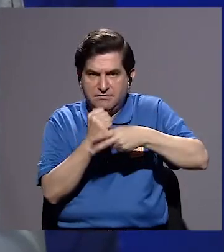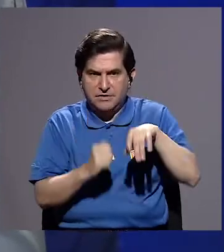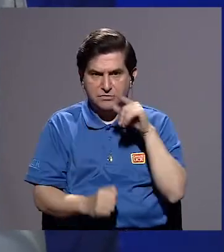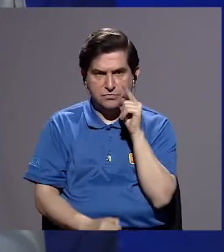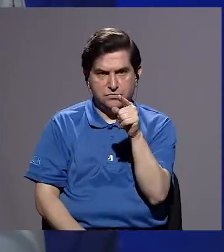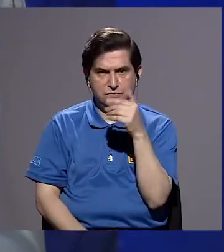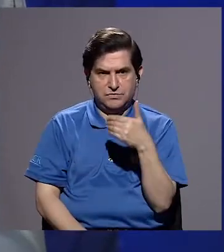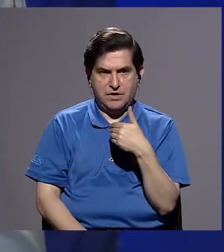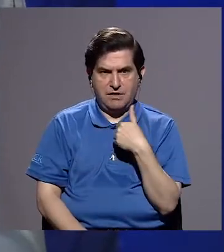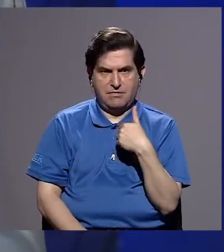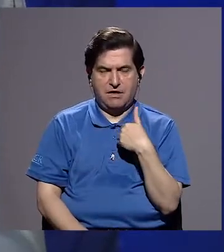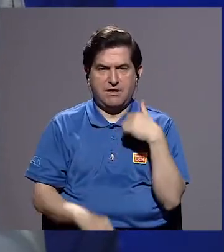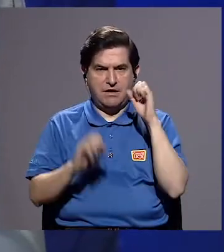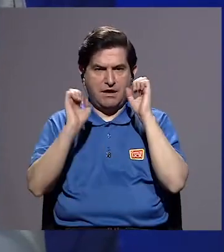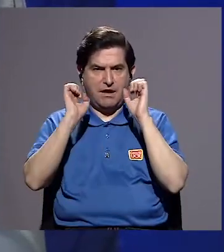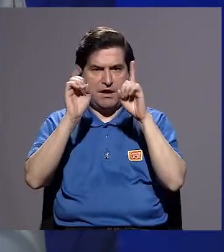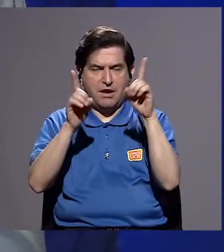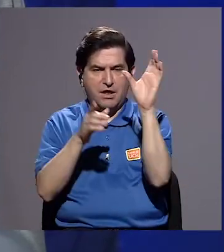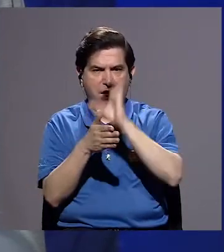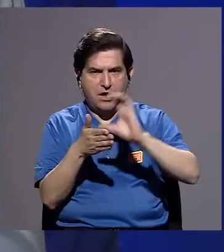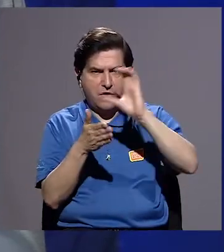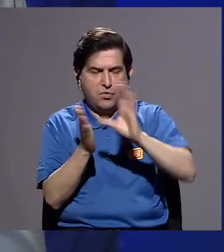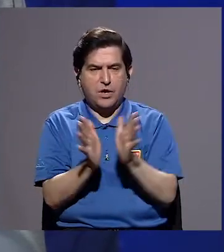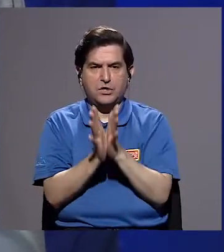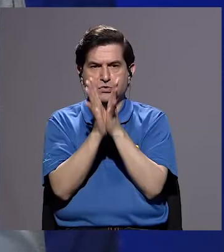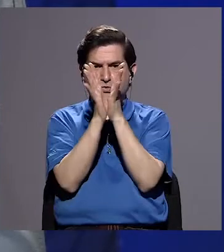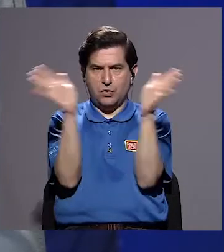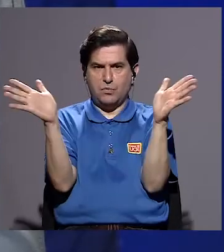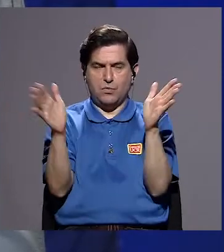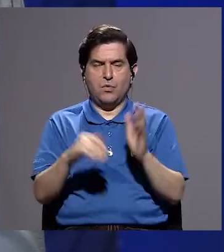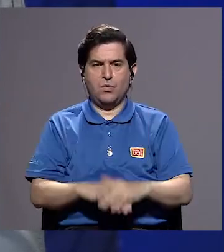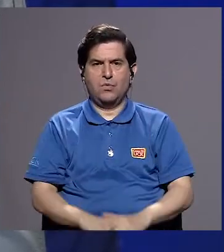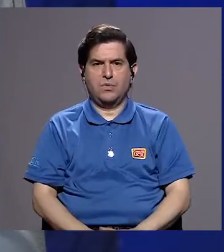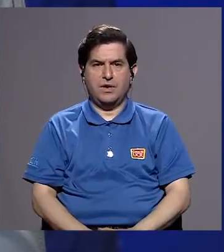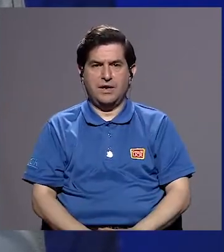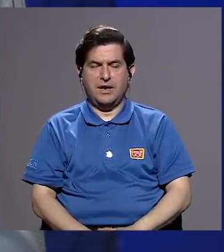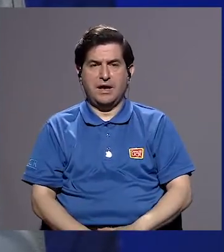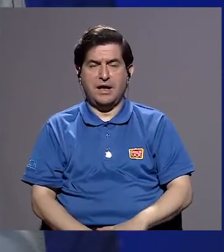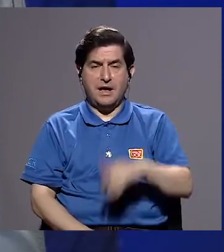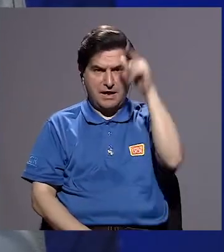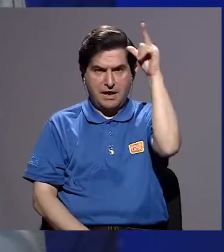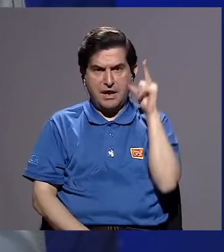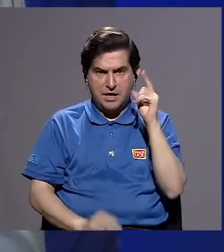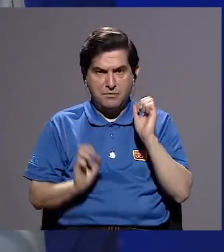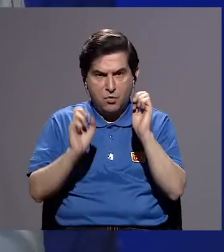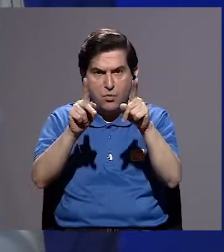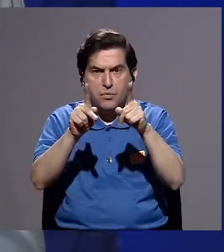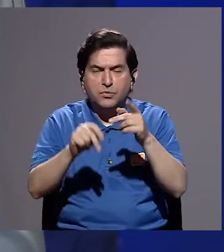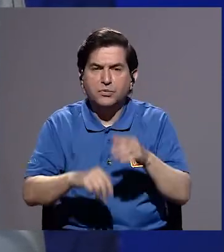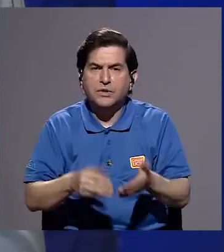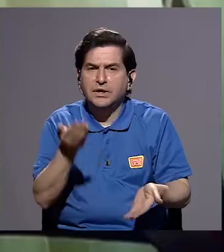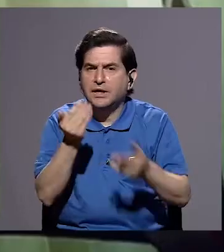tenía la educación superior pública presencia en la provincia de Limón?